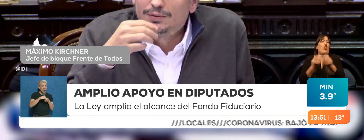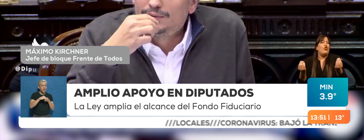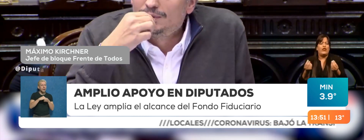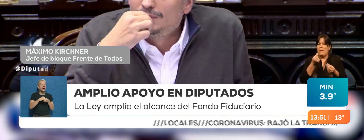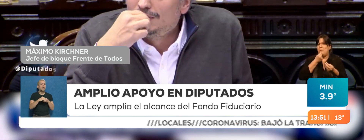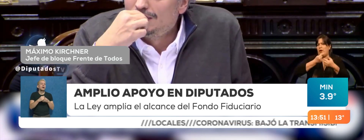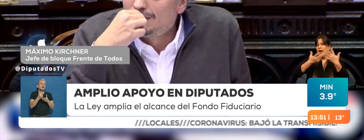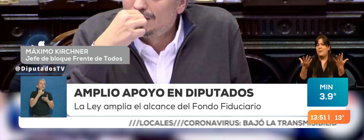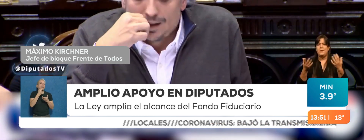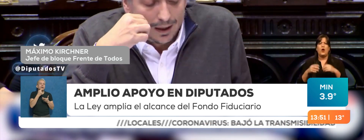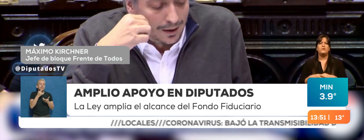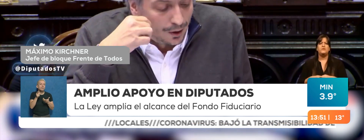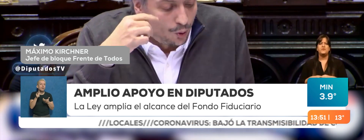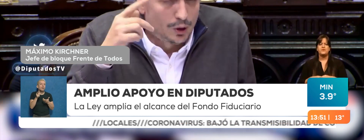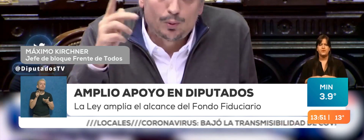ejemplo,